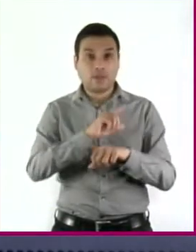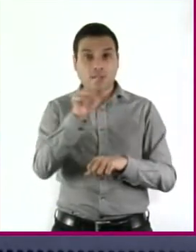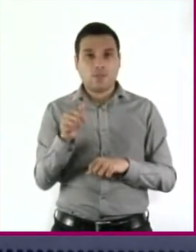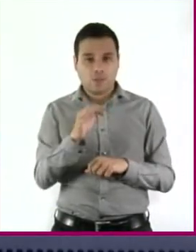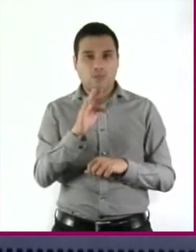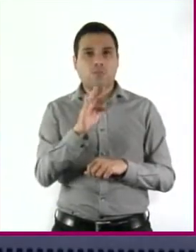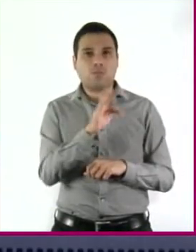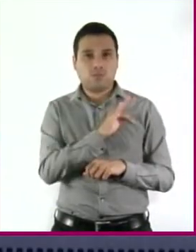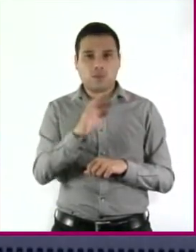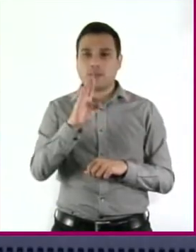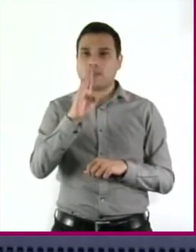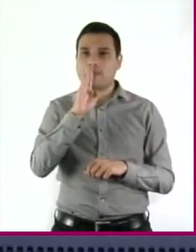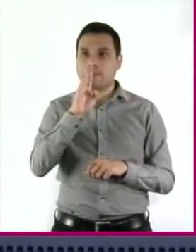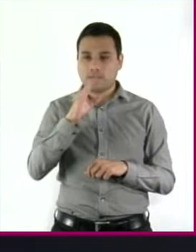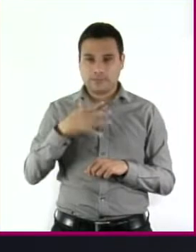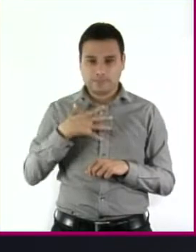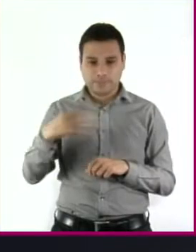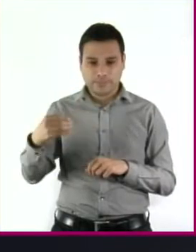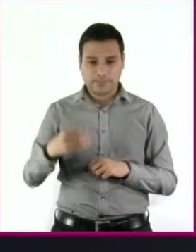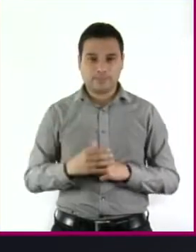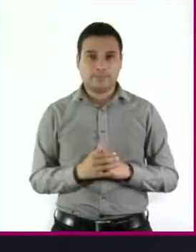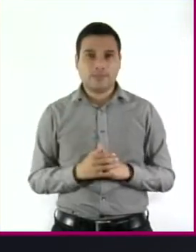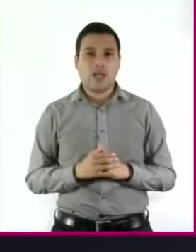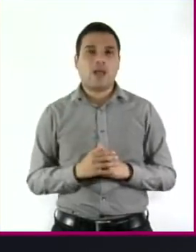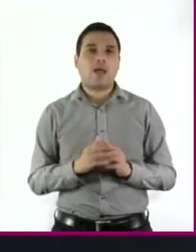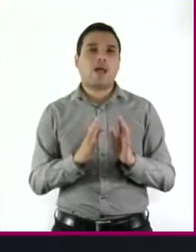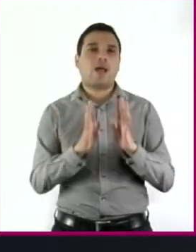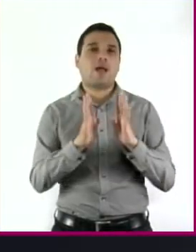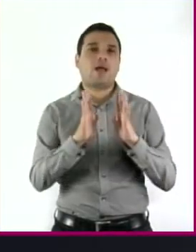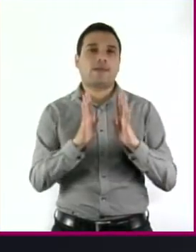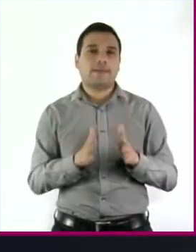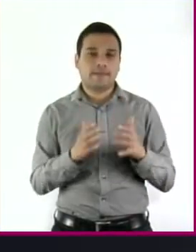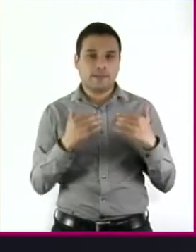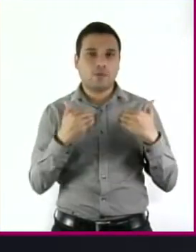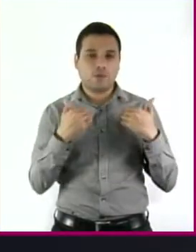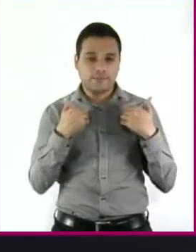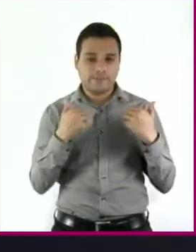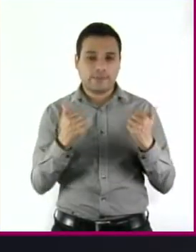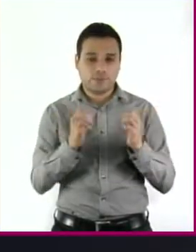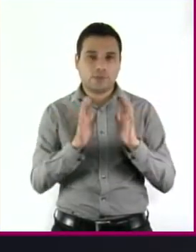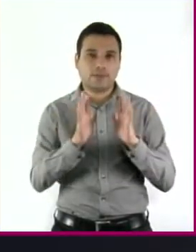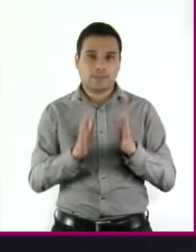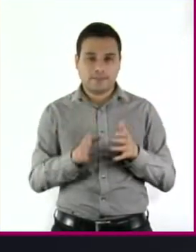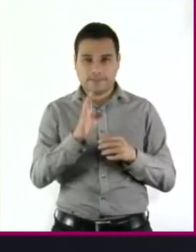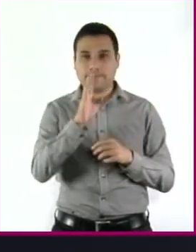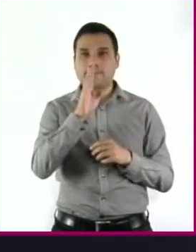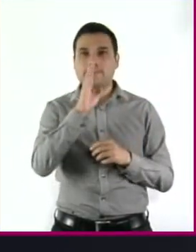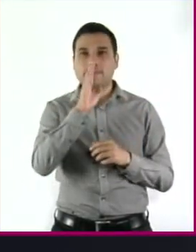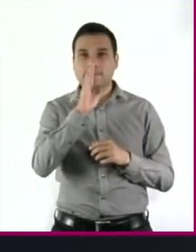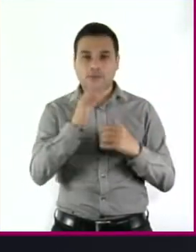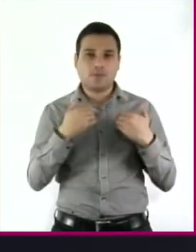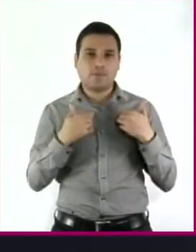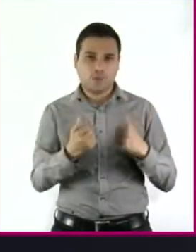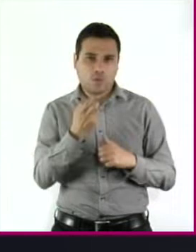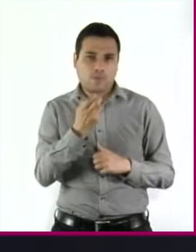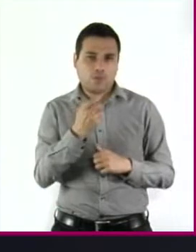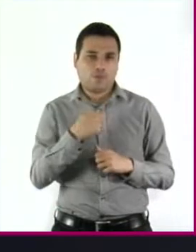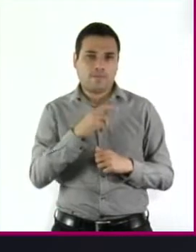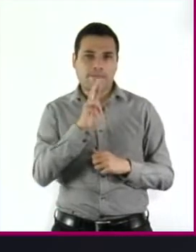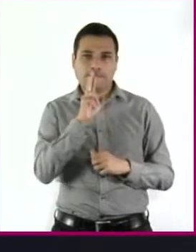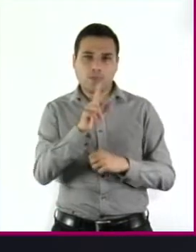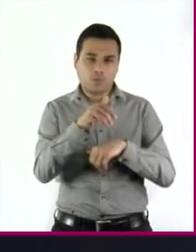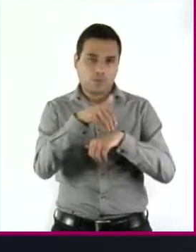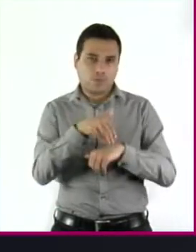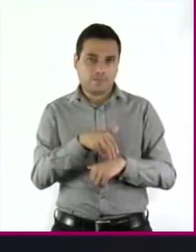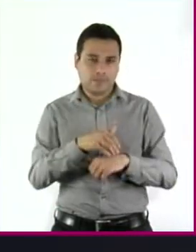pones en riesgo a quienes viven contigo. Entiendo. Sé cuál es la preocupación de mi mamá y por eso decido no ir. Entonces,